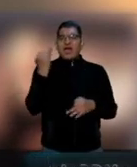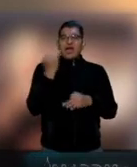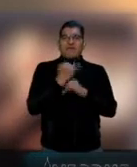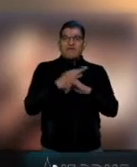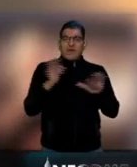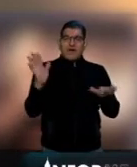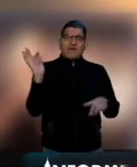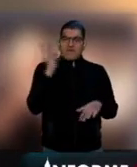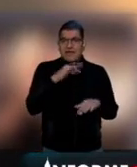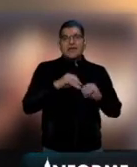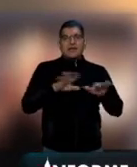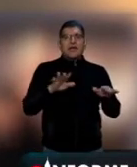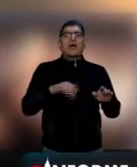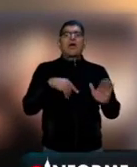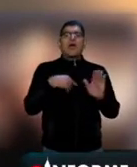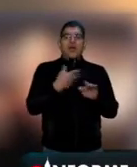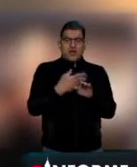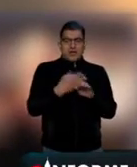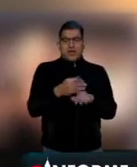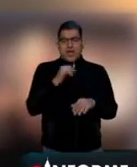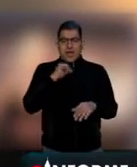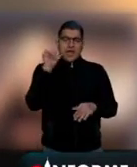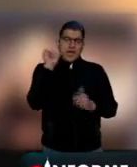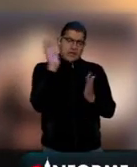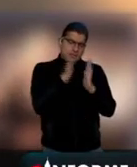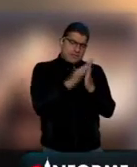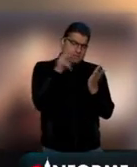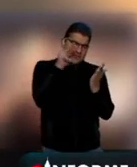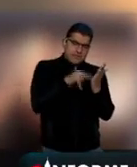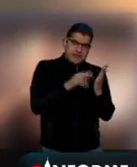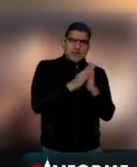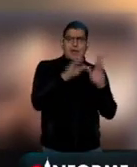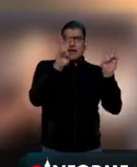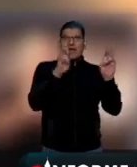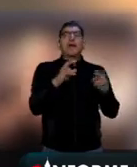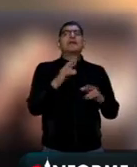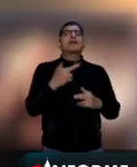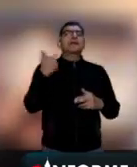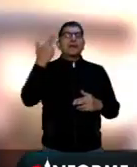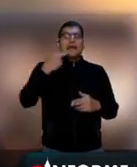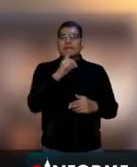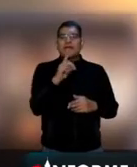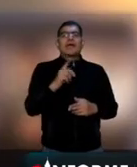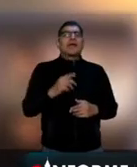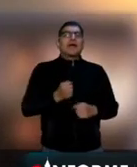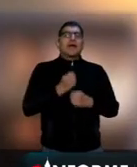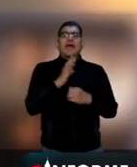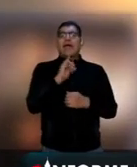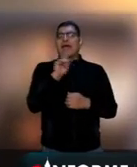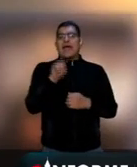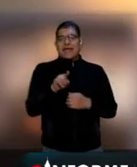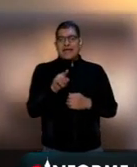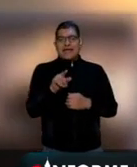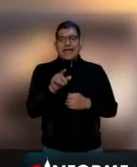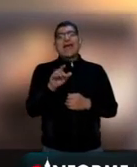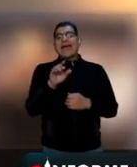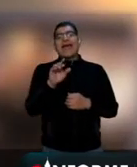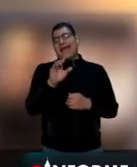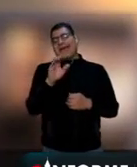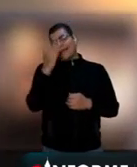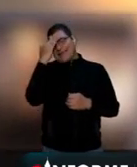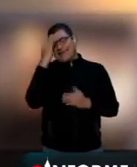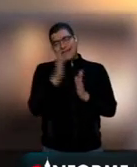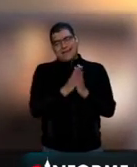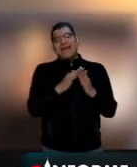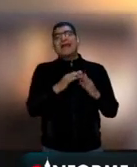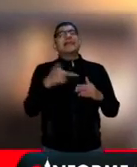Y me voy a referir, porque ayer lo terminé de leer, al libro del Rey del Cash de Elena Chávez. Cuando uno lee el libro, bueno, ya se ha